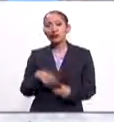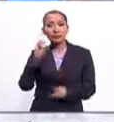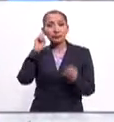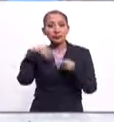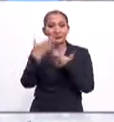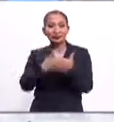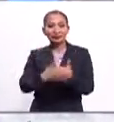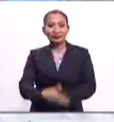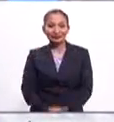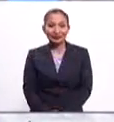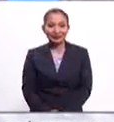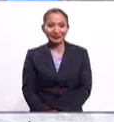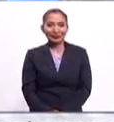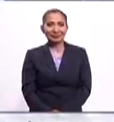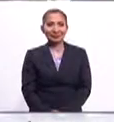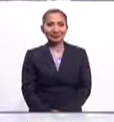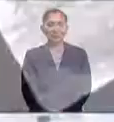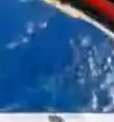Y nos vemos la próxima.